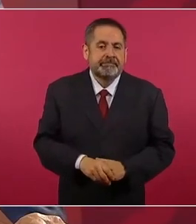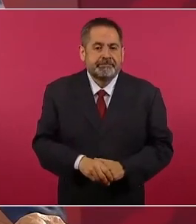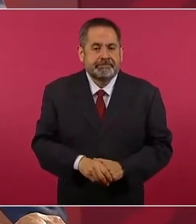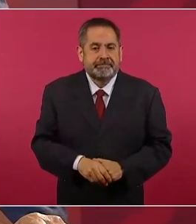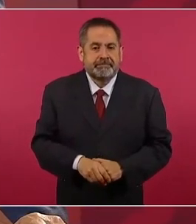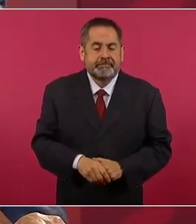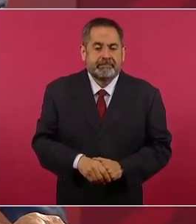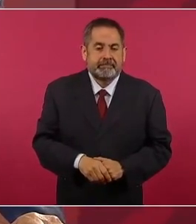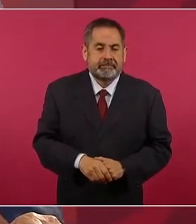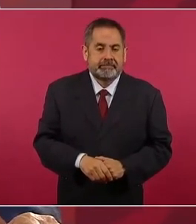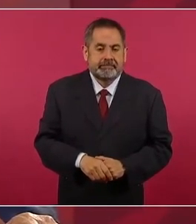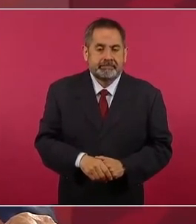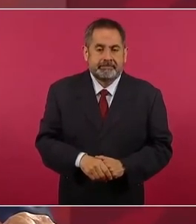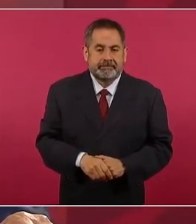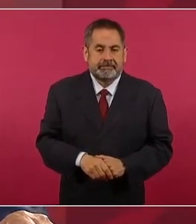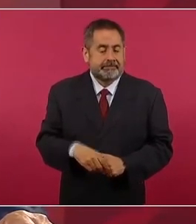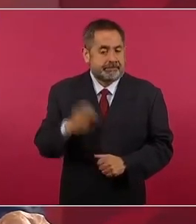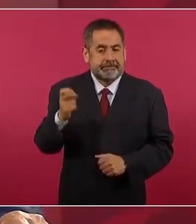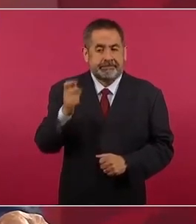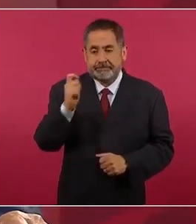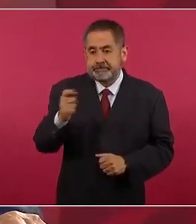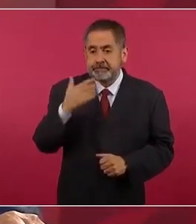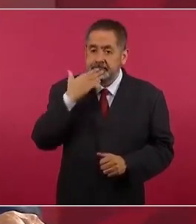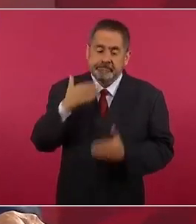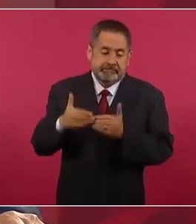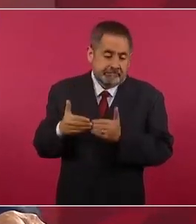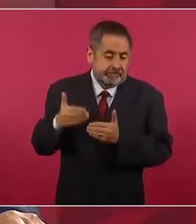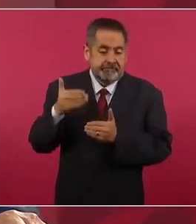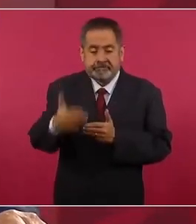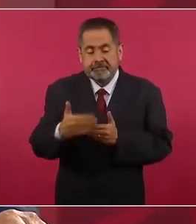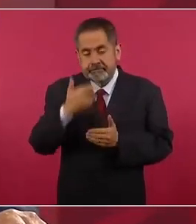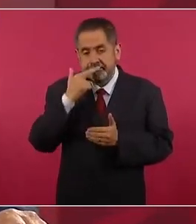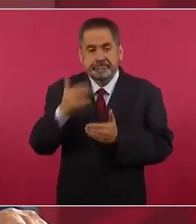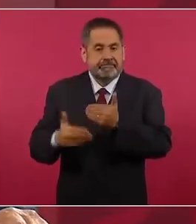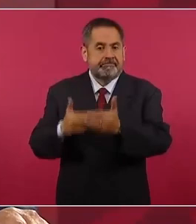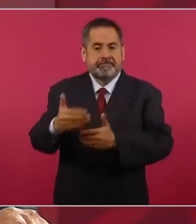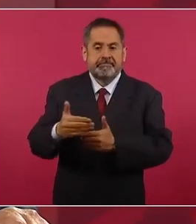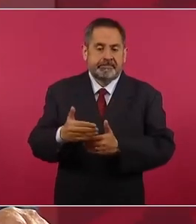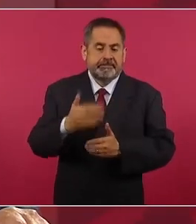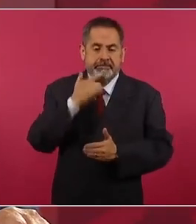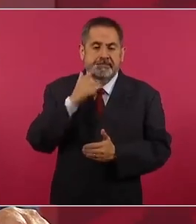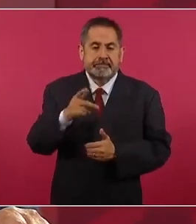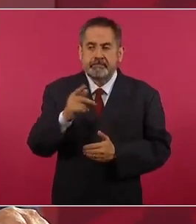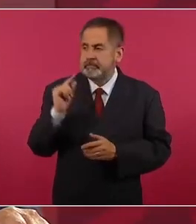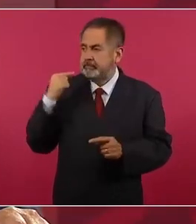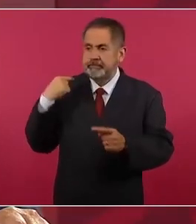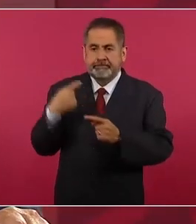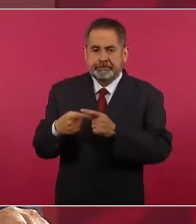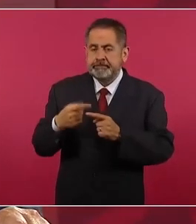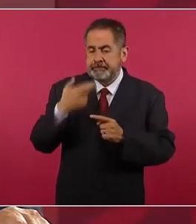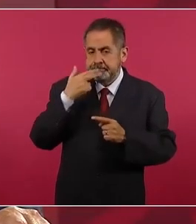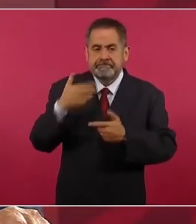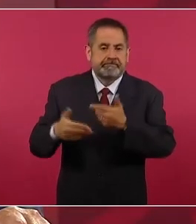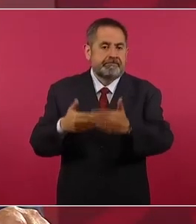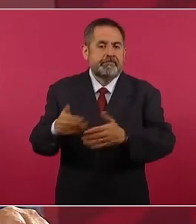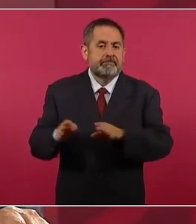eso es un gran avance de los últimos tiempos